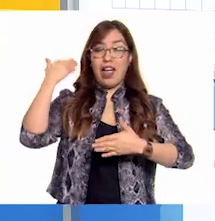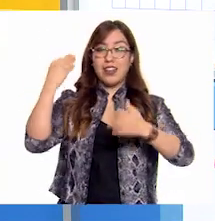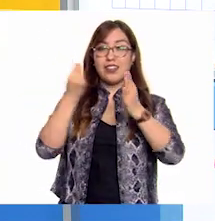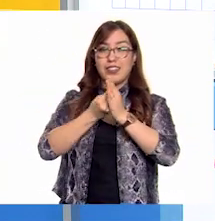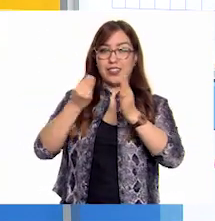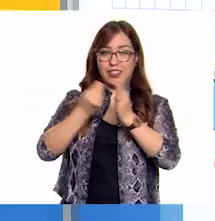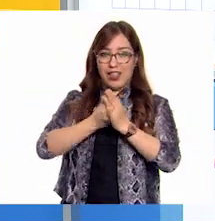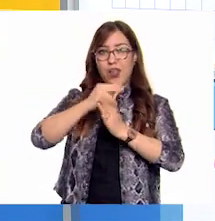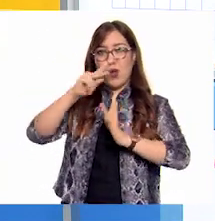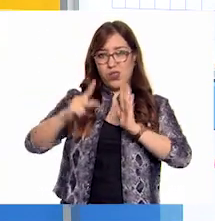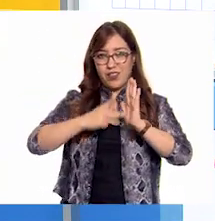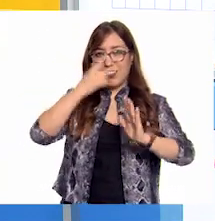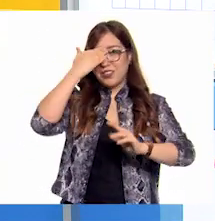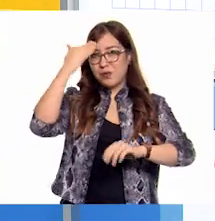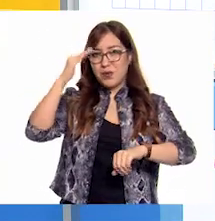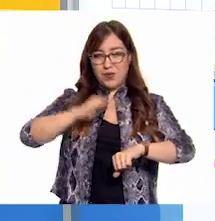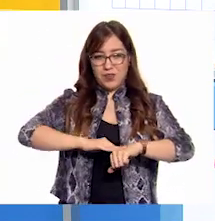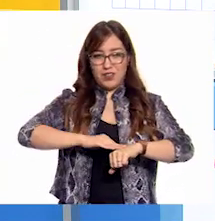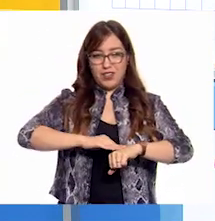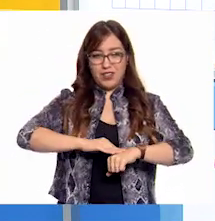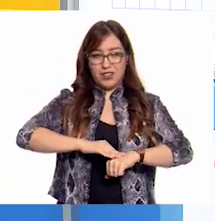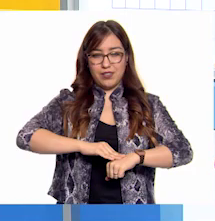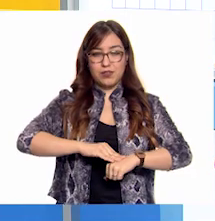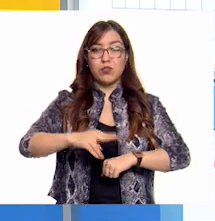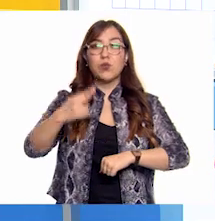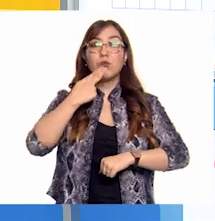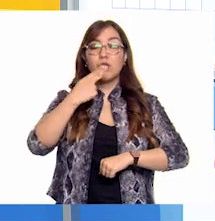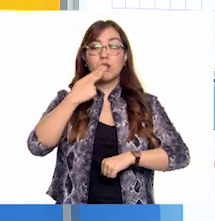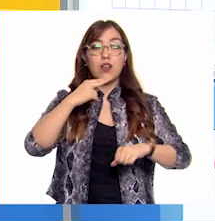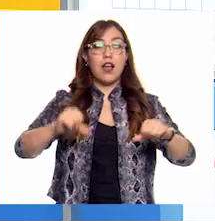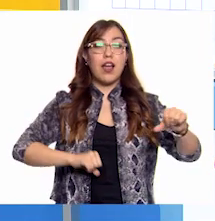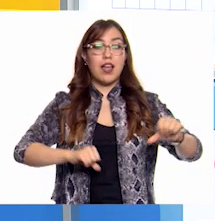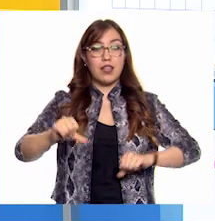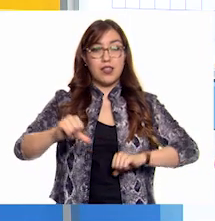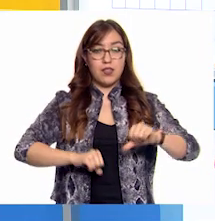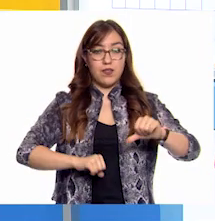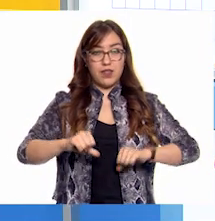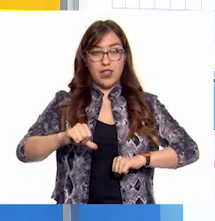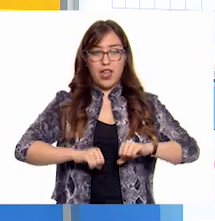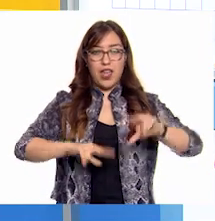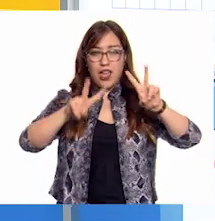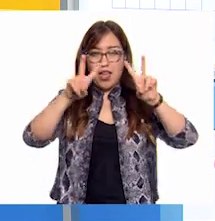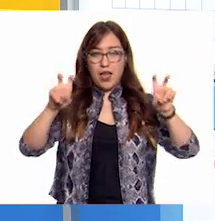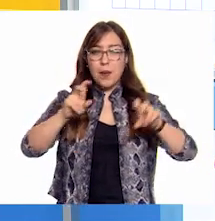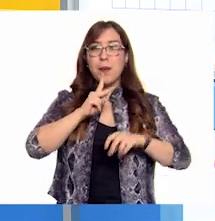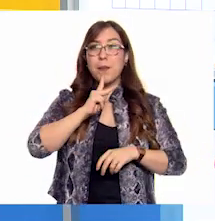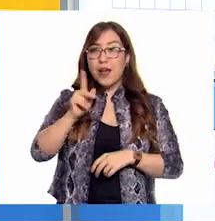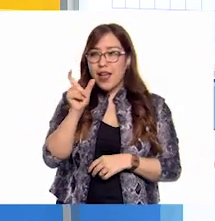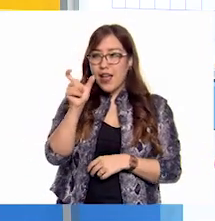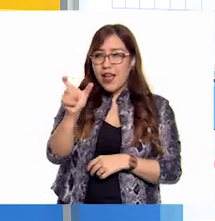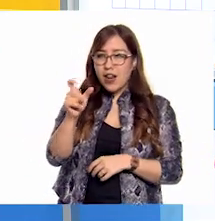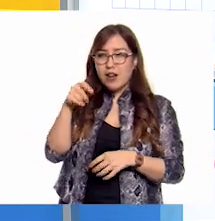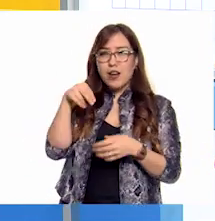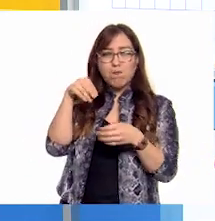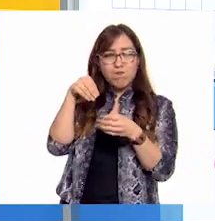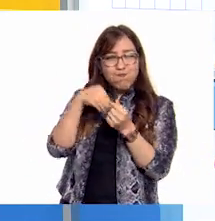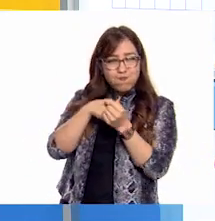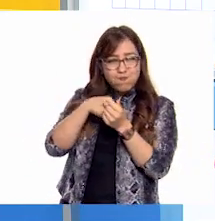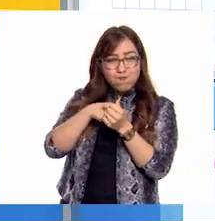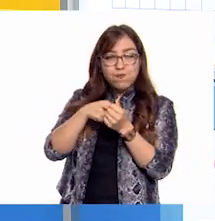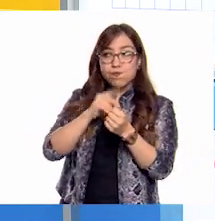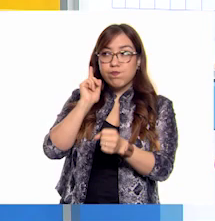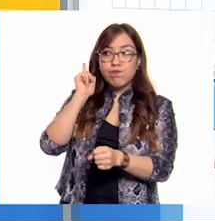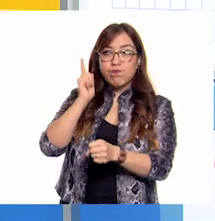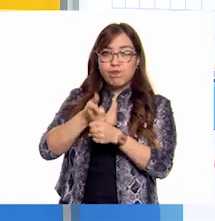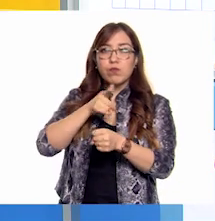servirán de base para la clase de hoy. Y lo haremos con una actividad que se llama Descubre la palabra escondida. Aquí tengo un tablero en